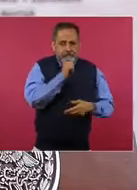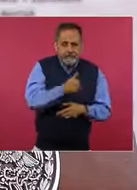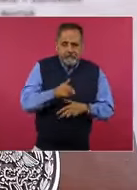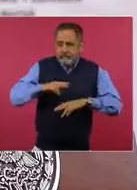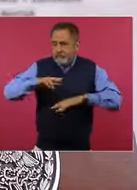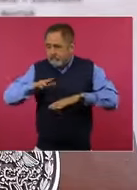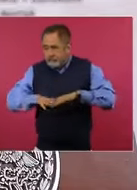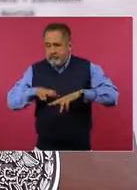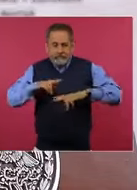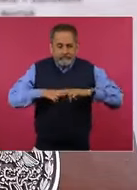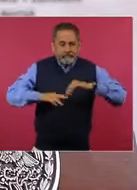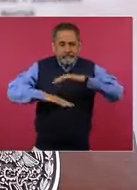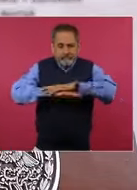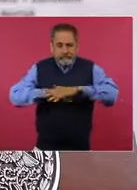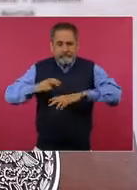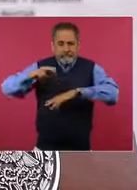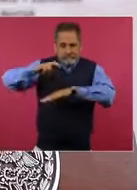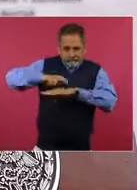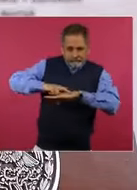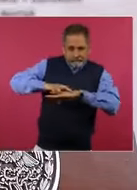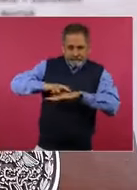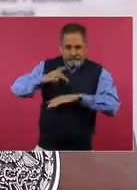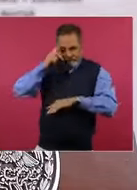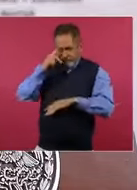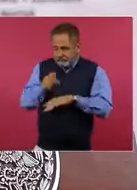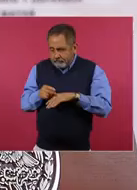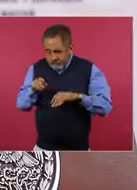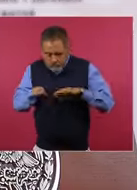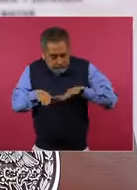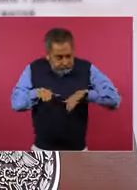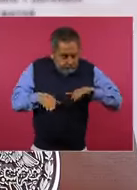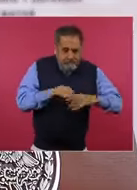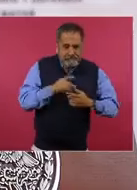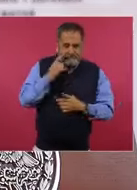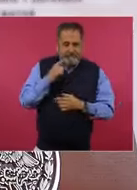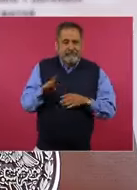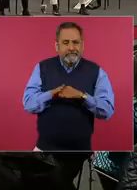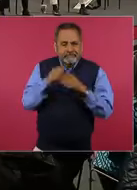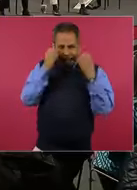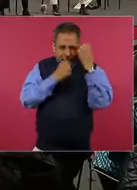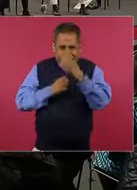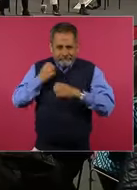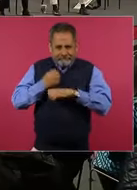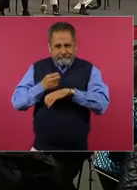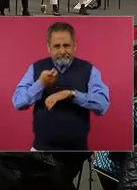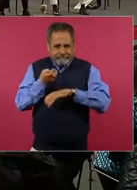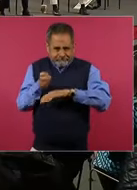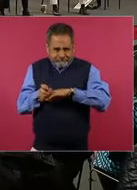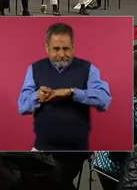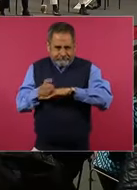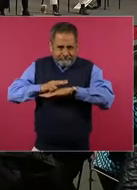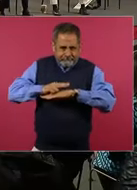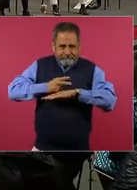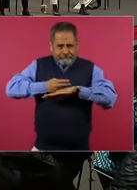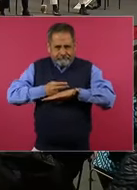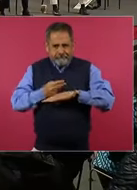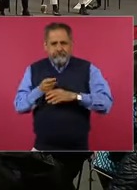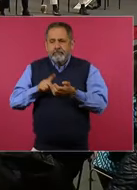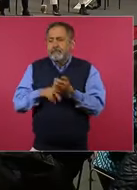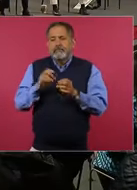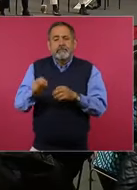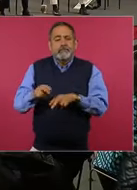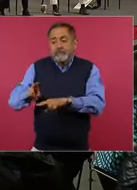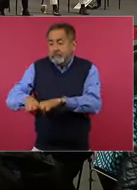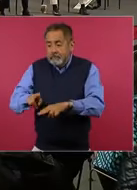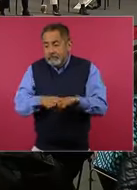mobiliario que tiene que ver con las mesas de exploración, donde se hacen justamente las exploraciones de los médicos o las sillas y los